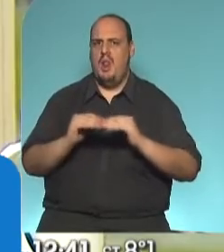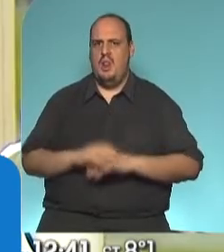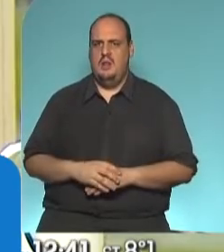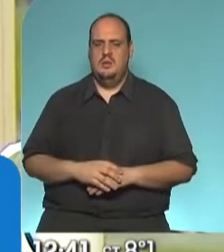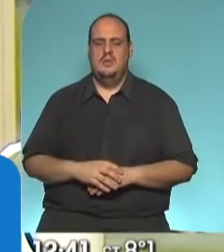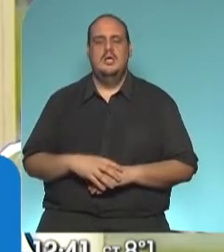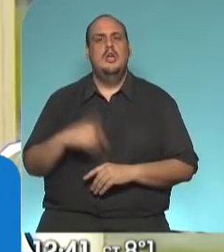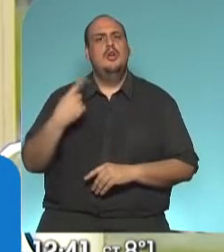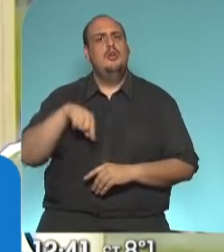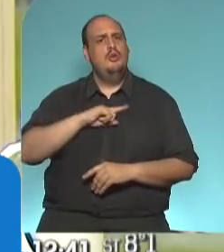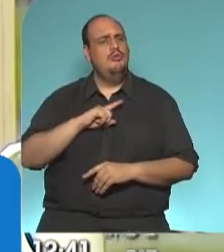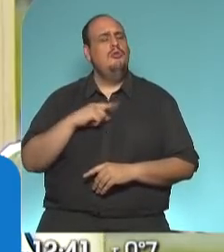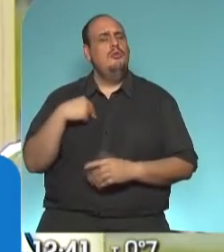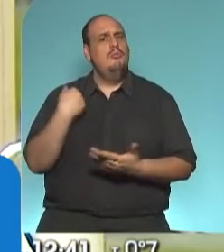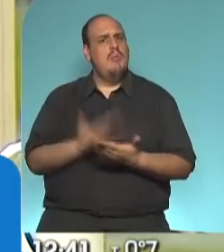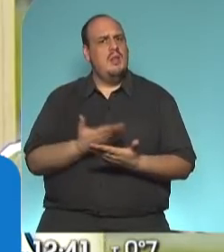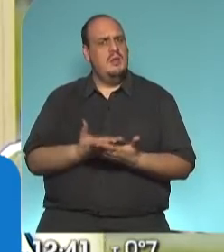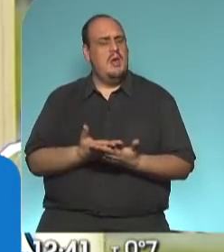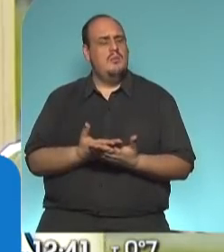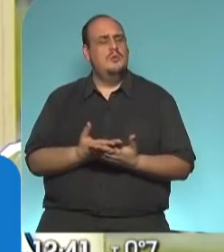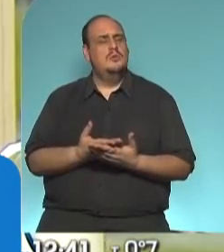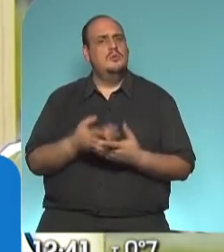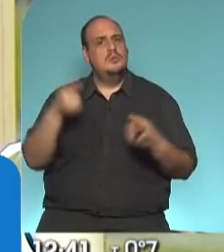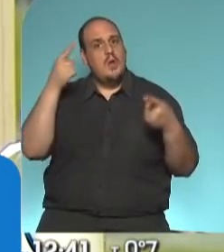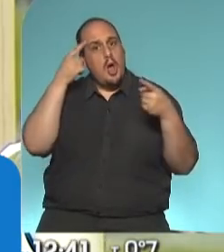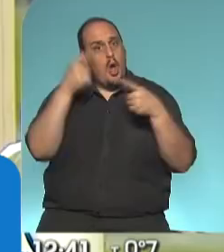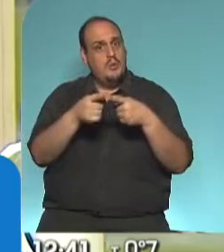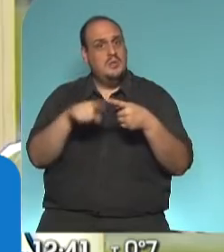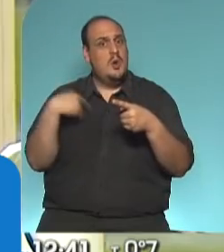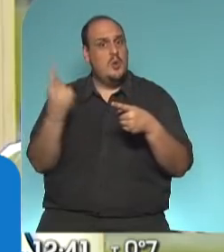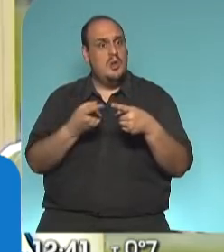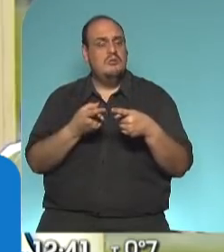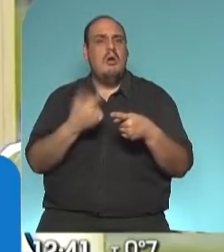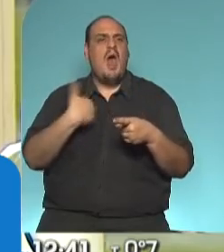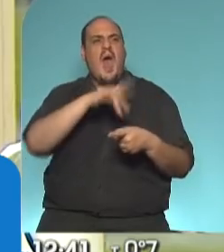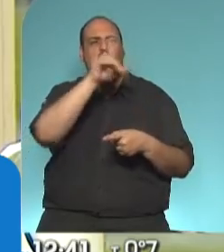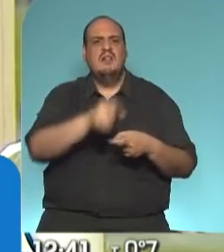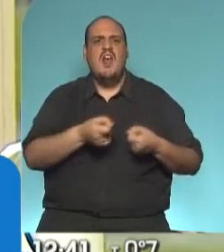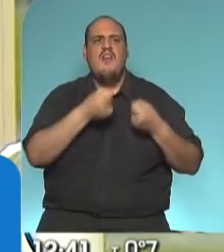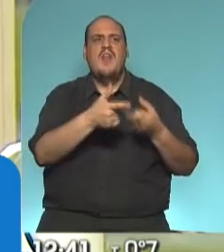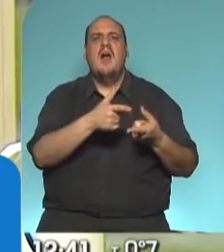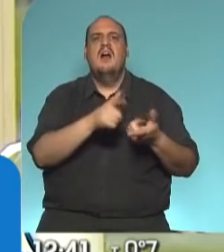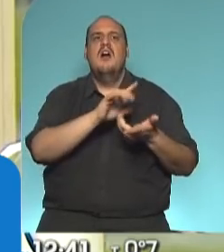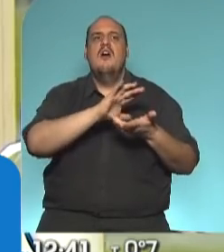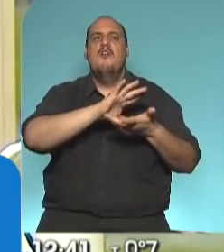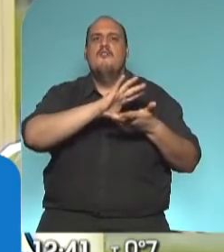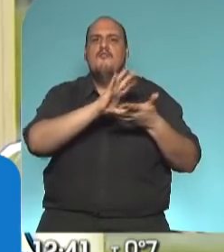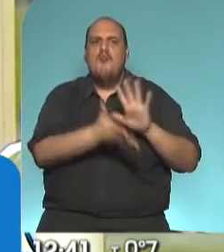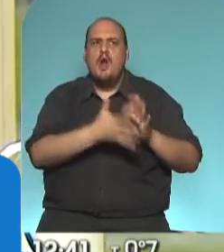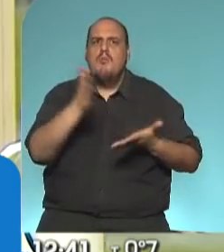planteado que nuestro objetivo es poder darle a Argentina una estructura productiva que